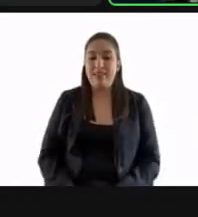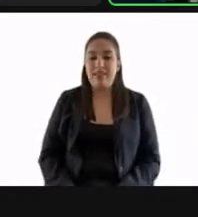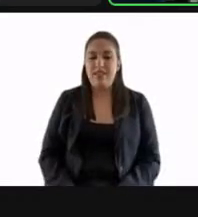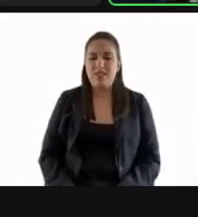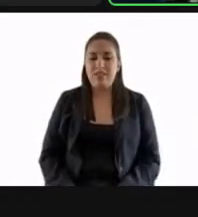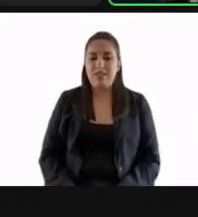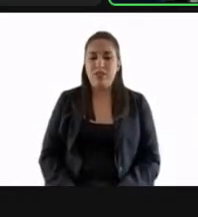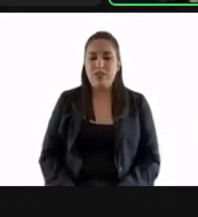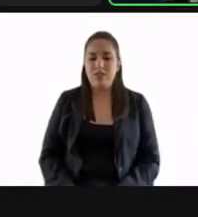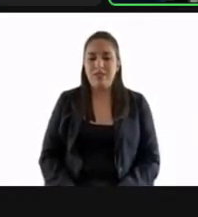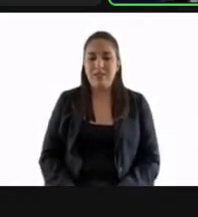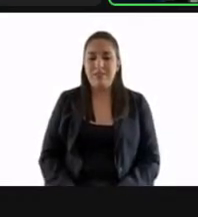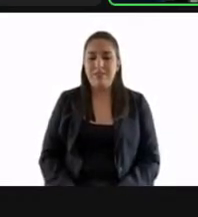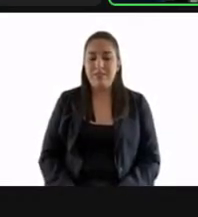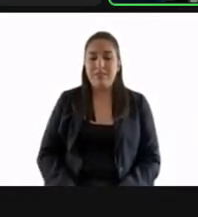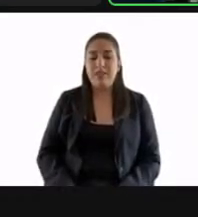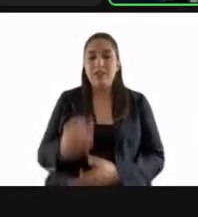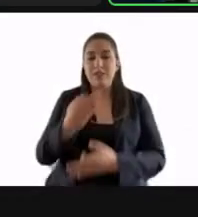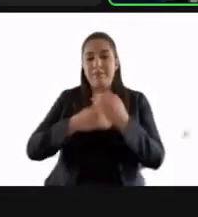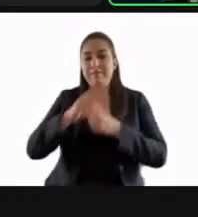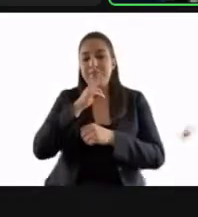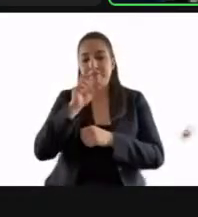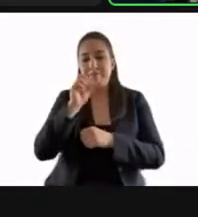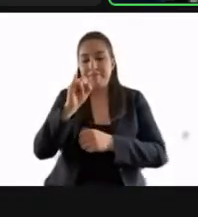Cuatro personas por la afirmativa, se aprueba.